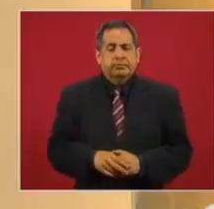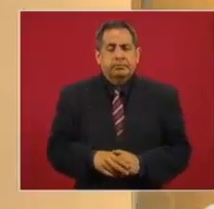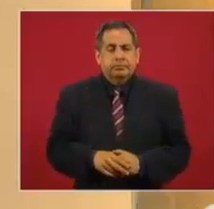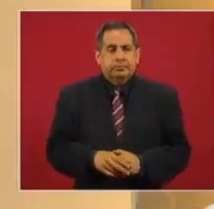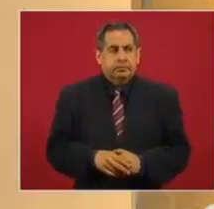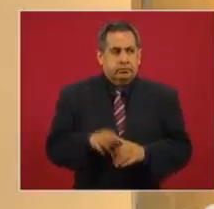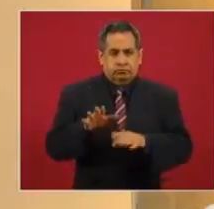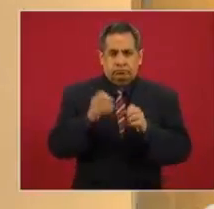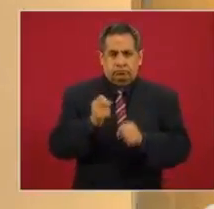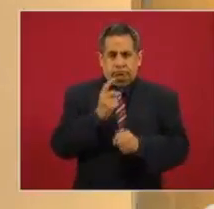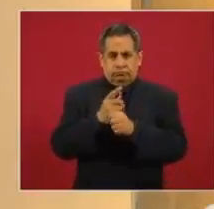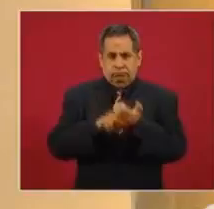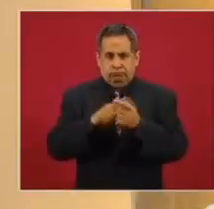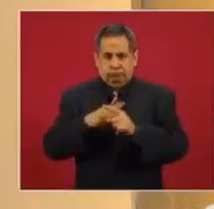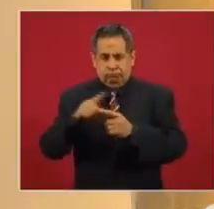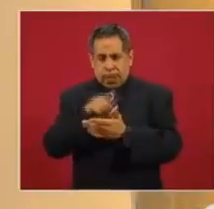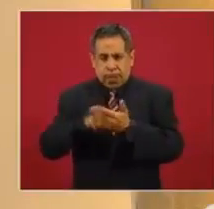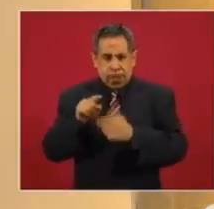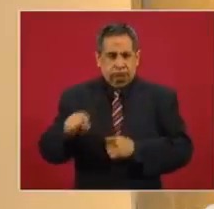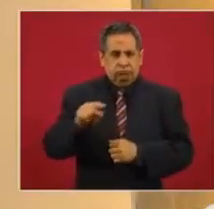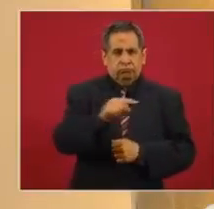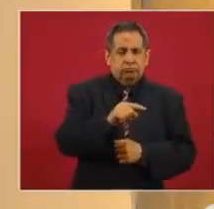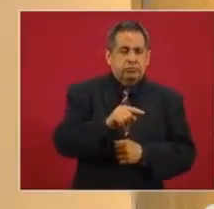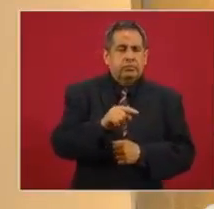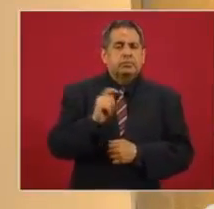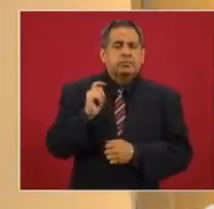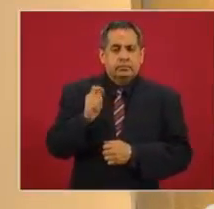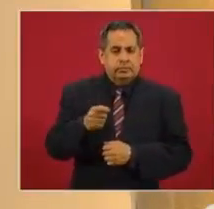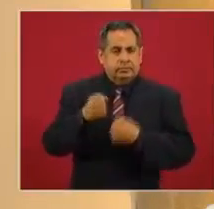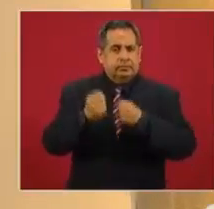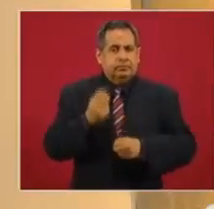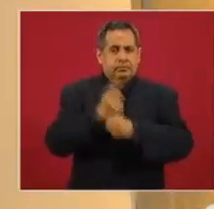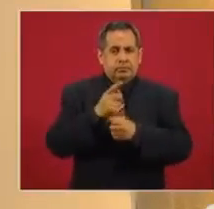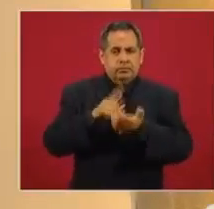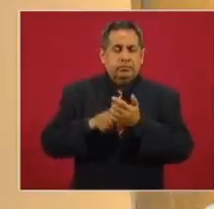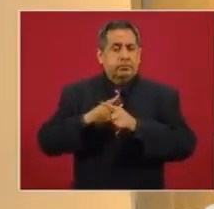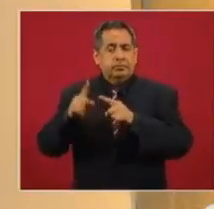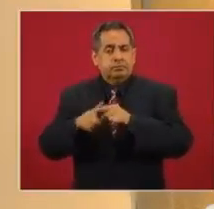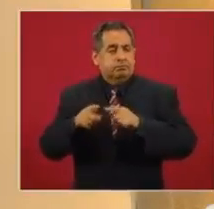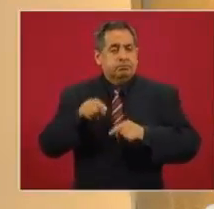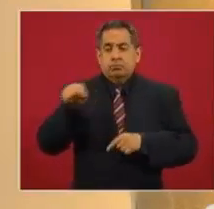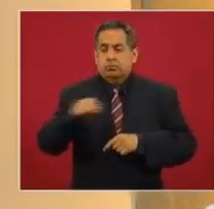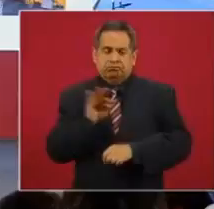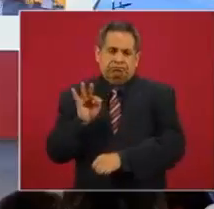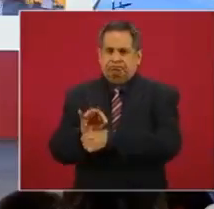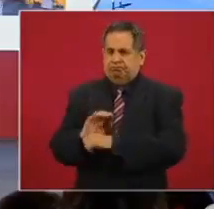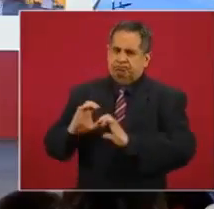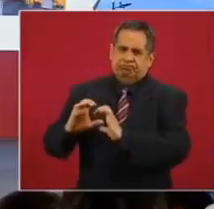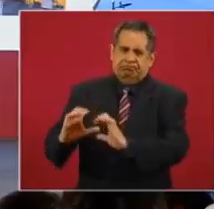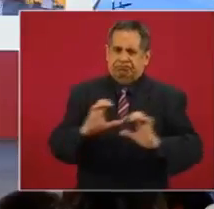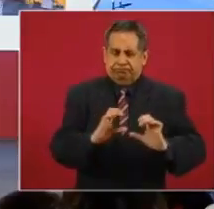Veremos la seguridad de instalaciones estratégicas. En estas se da la seguridad a diferentes instalaciones estratégicas del país,